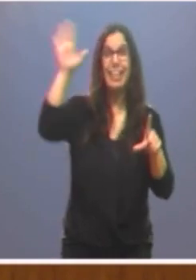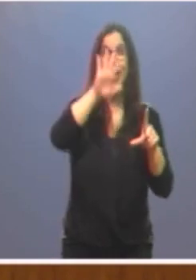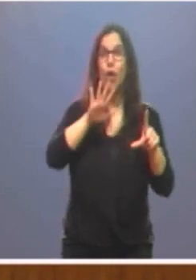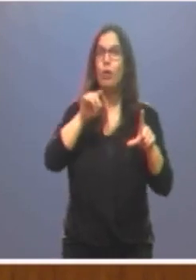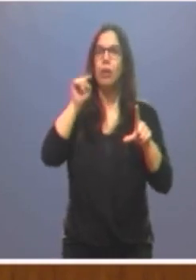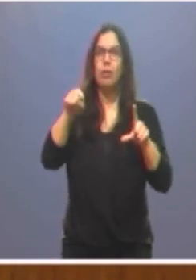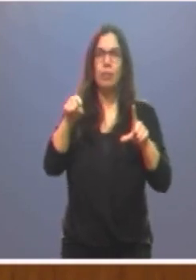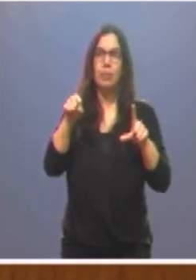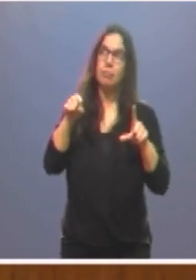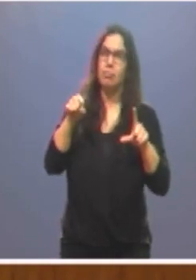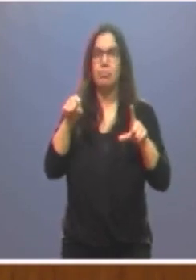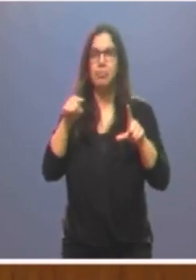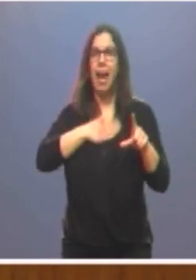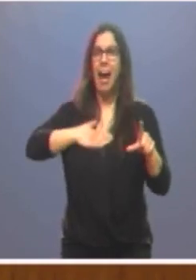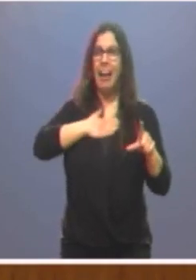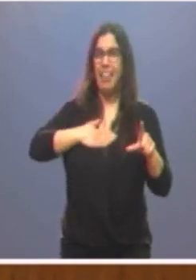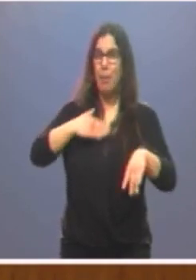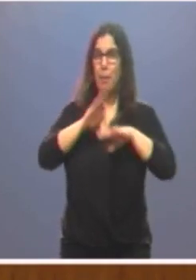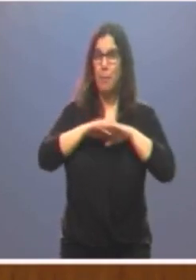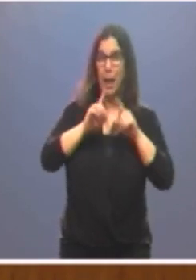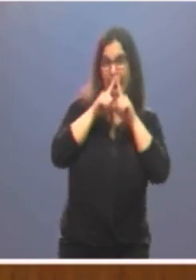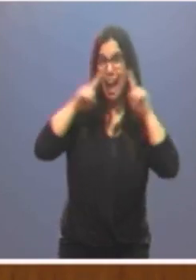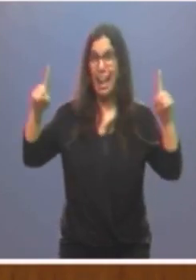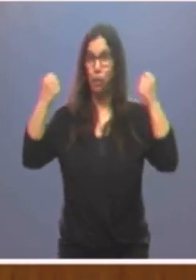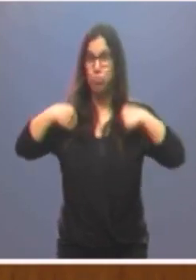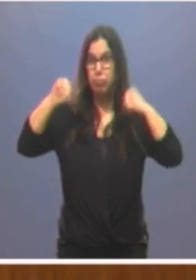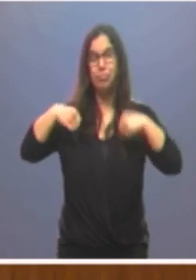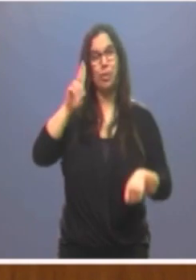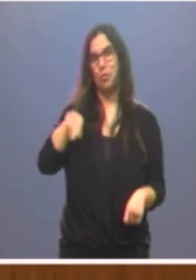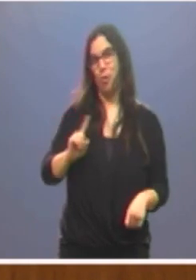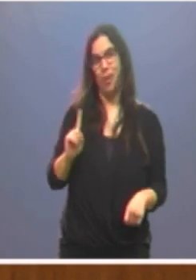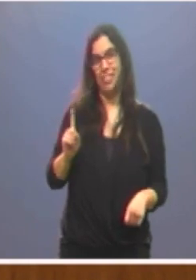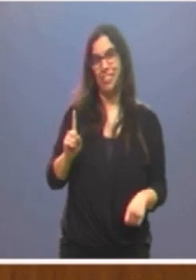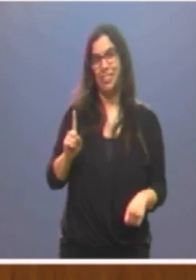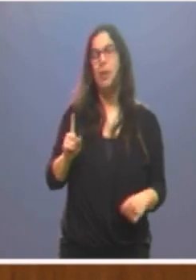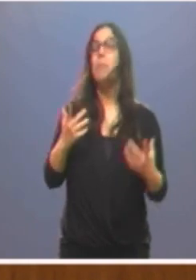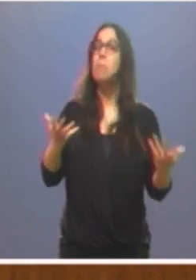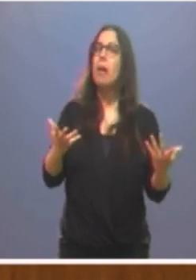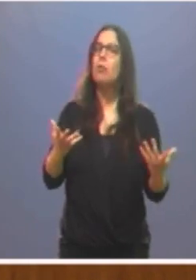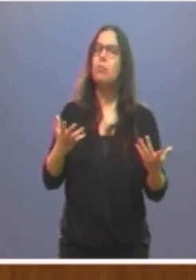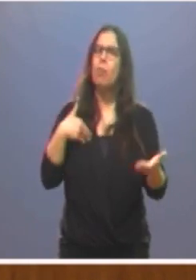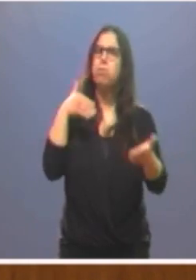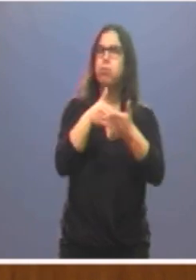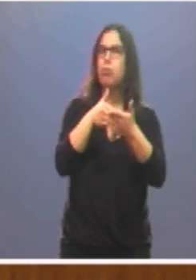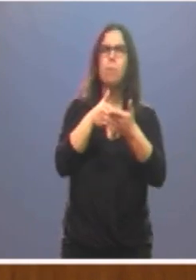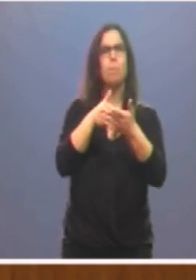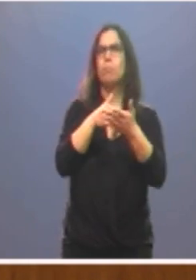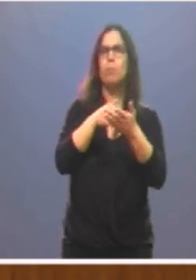León, es, digamos, amable para entrenar todos los días del año. Pero esto, que podría parecer un obstáculo,